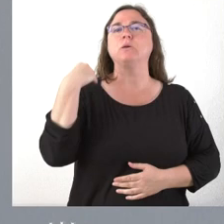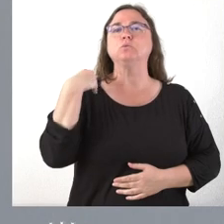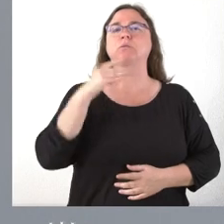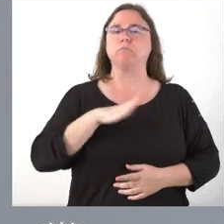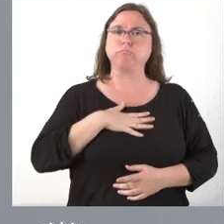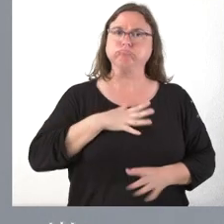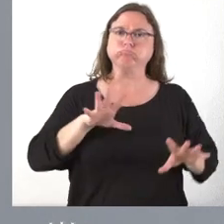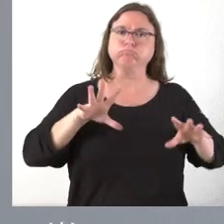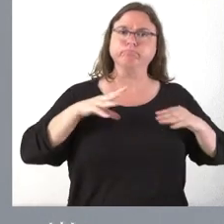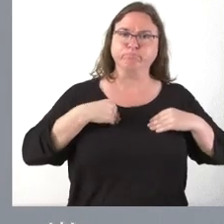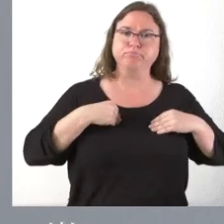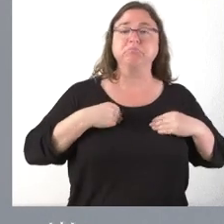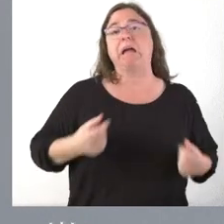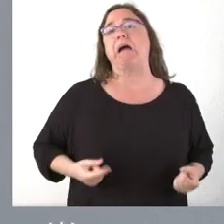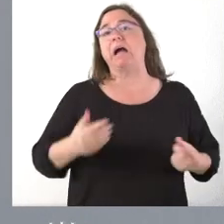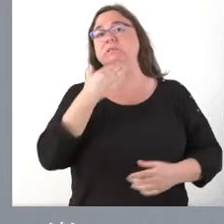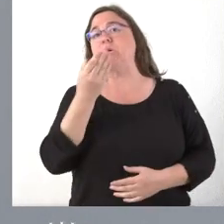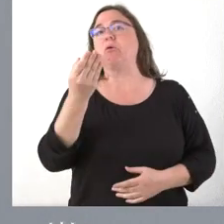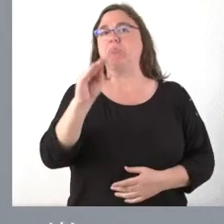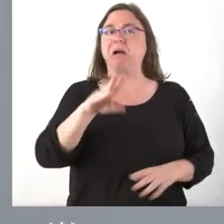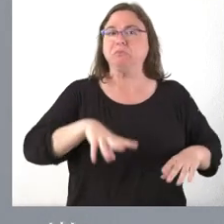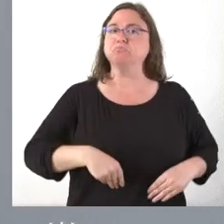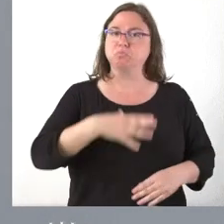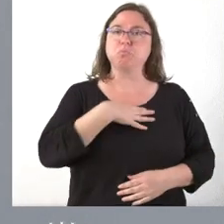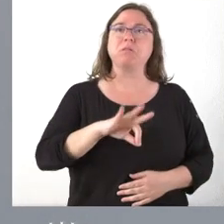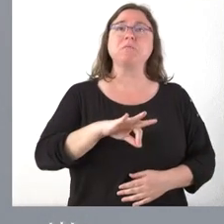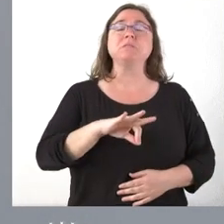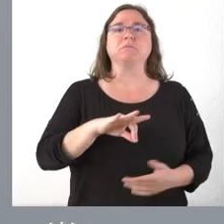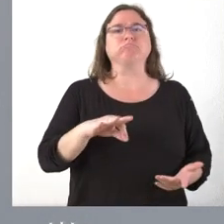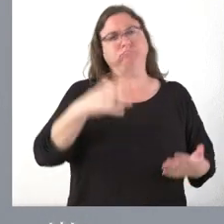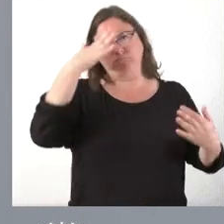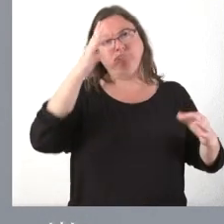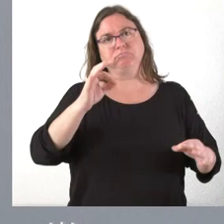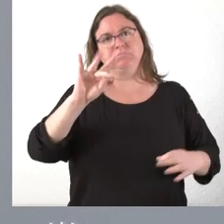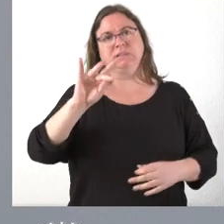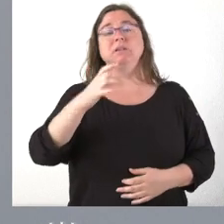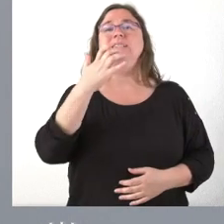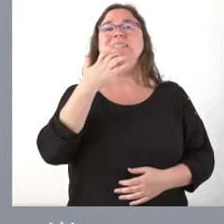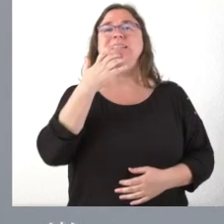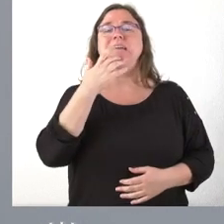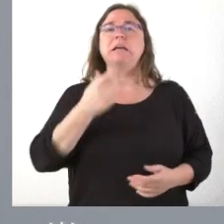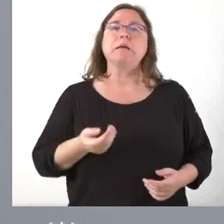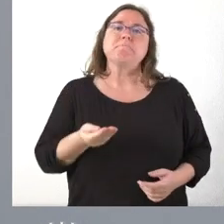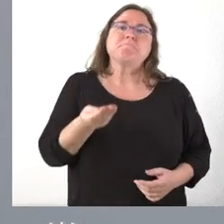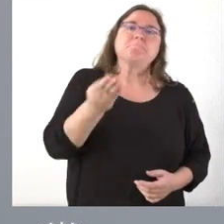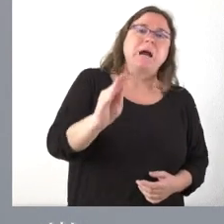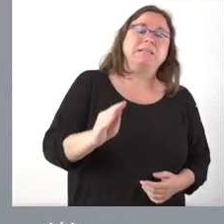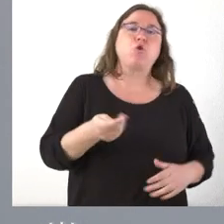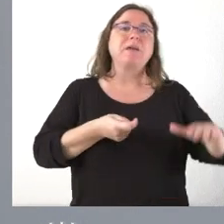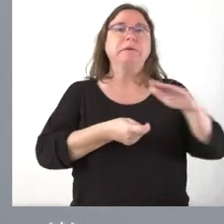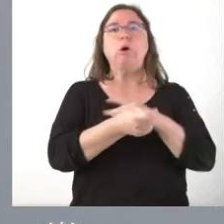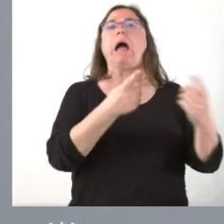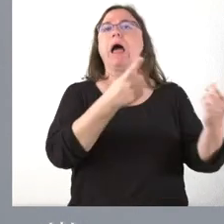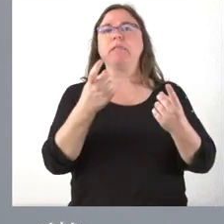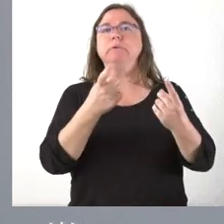asumir algún sobrecoste que precisara la obra o un coste adicional. Pues, por supuesto que si ese coste adicional o esa inversión adicional es precisa,